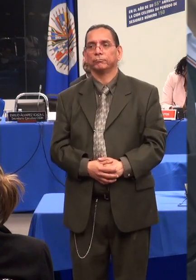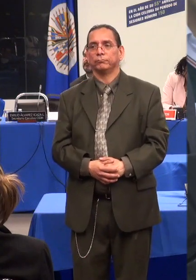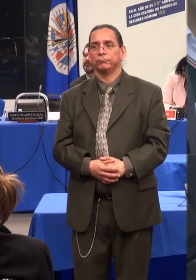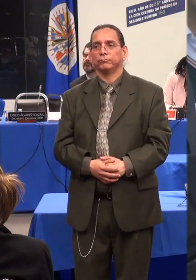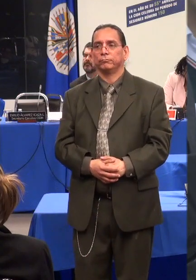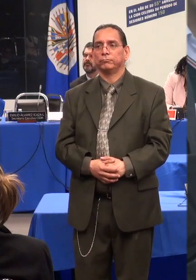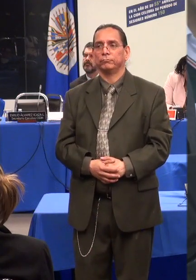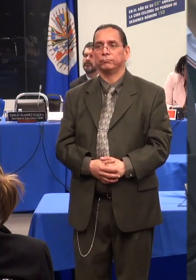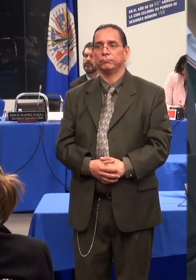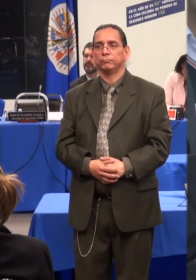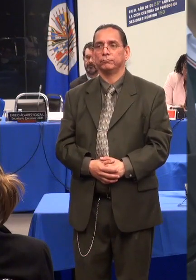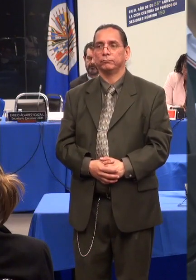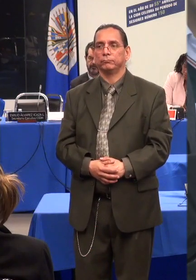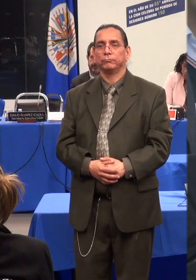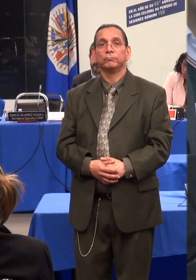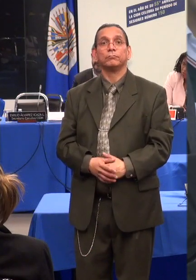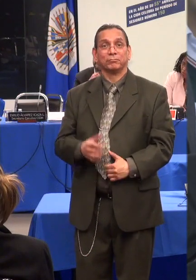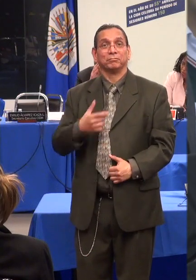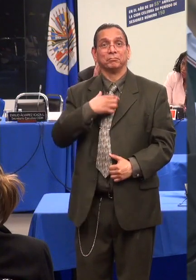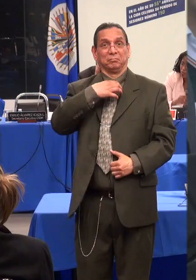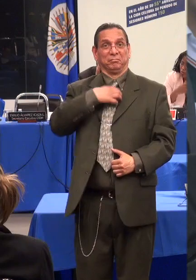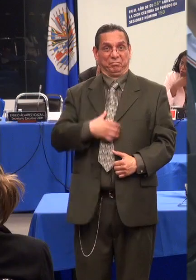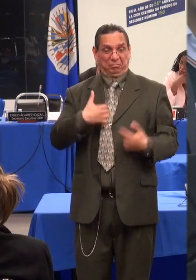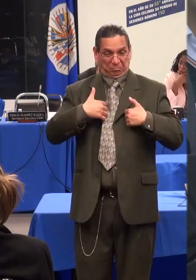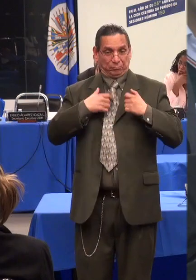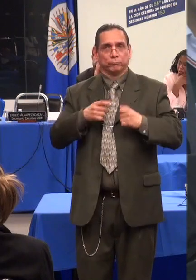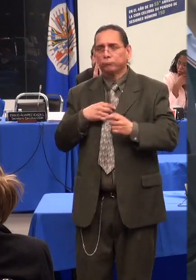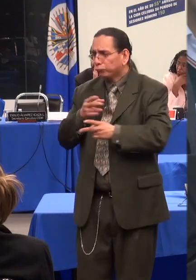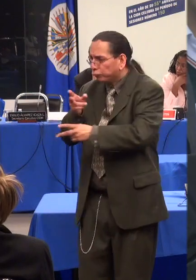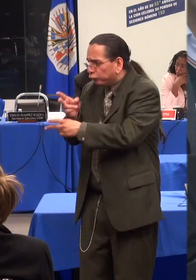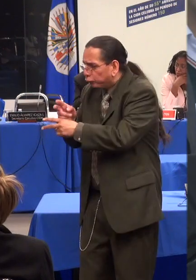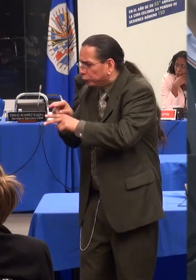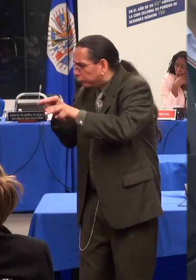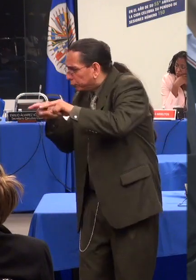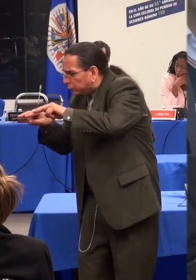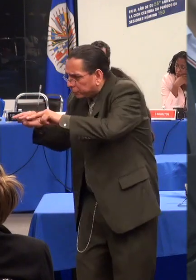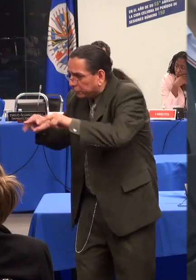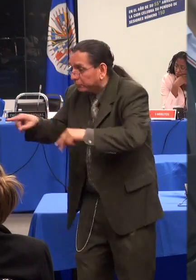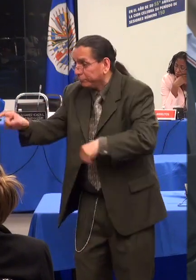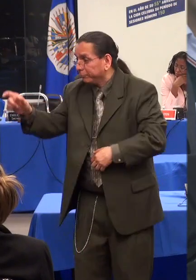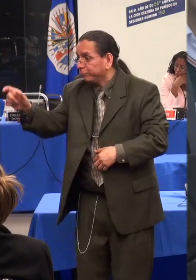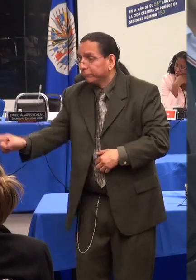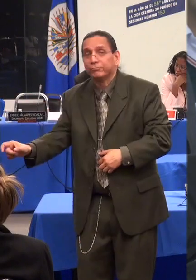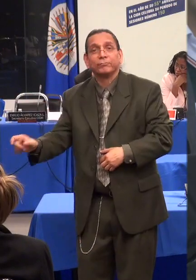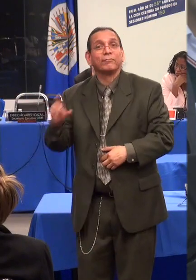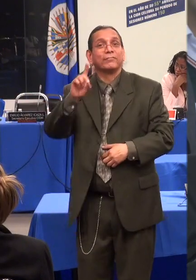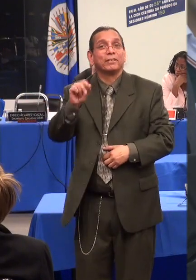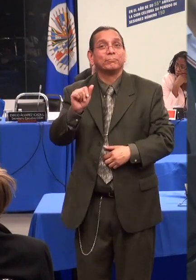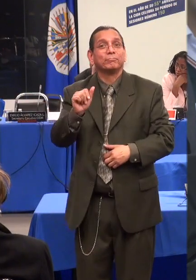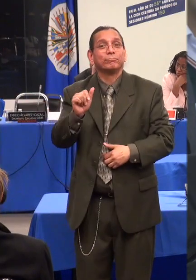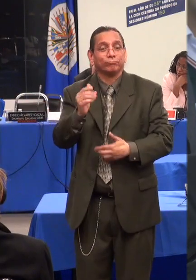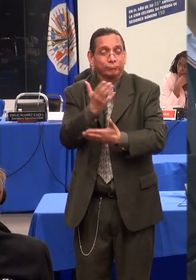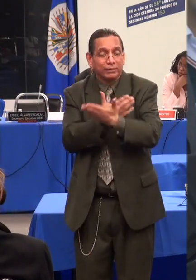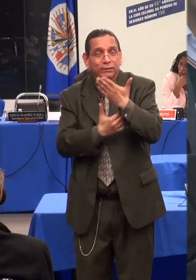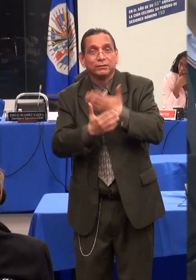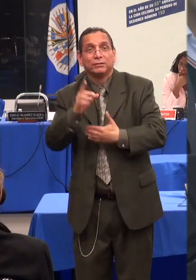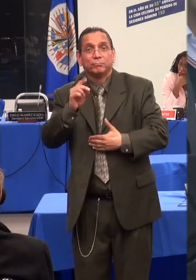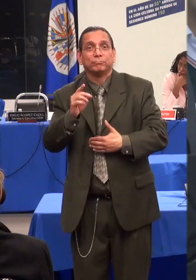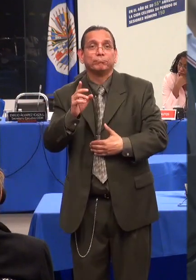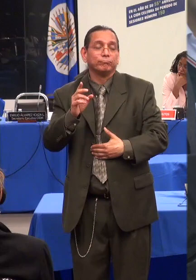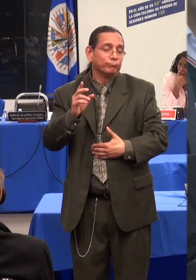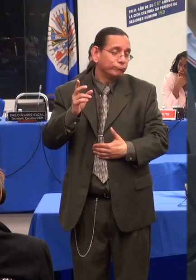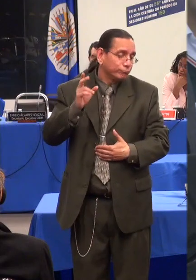sometida a un proceso de interdicción y esta posición es respetada y compartida por mi familia. Testimonios